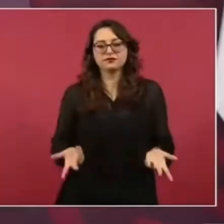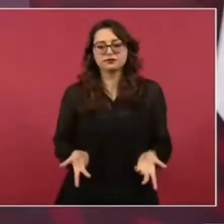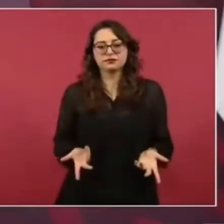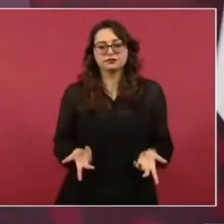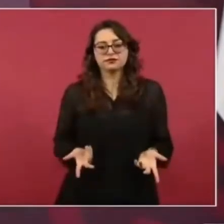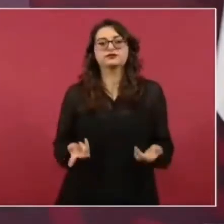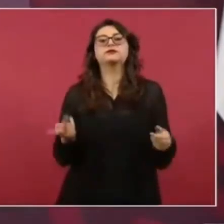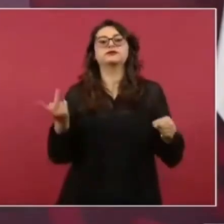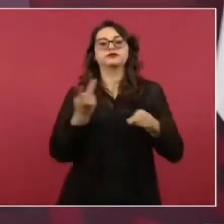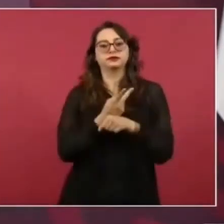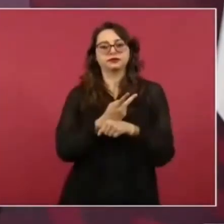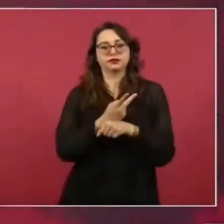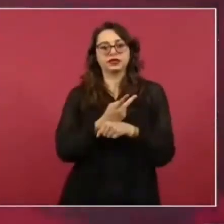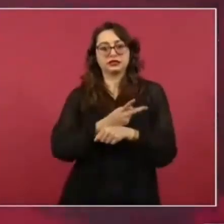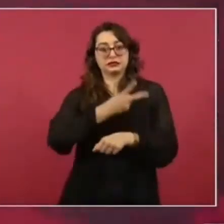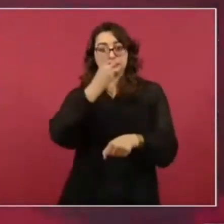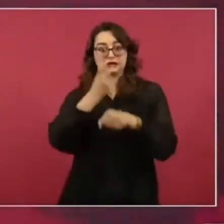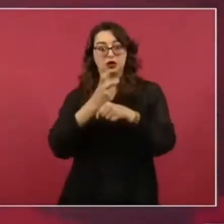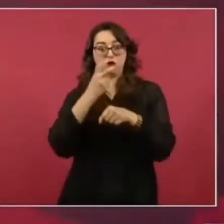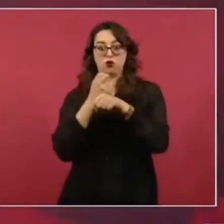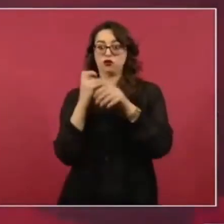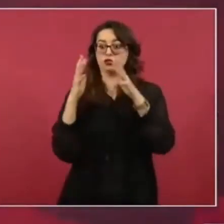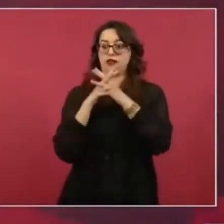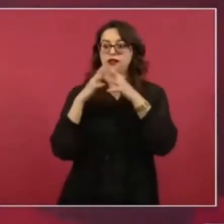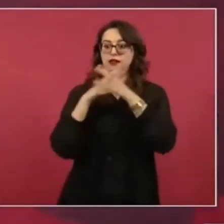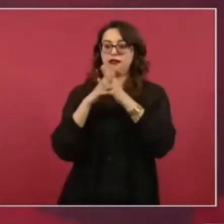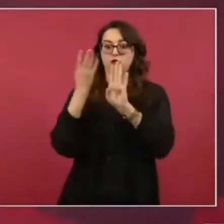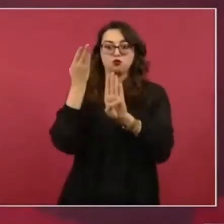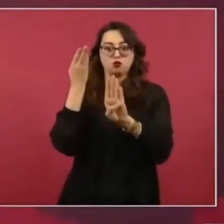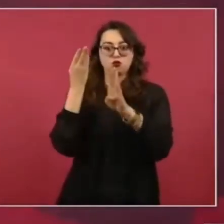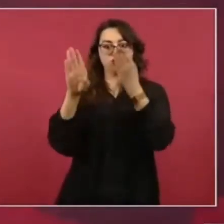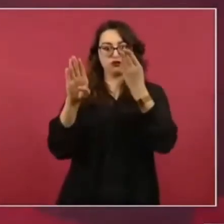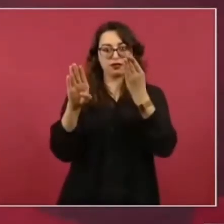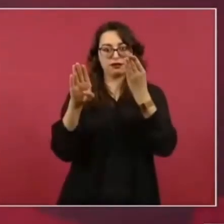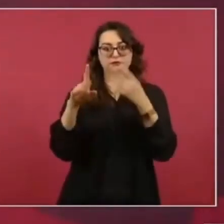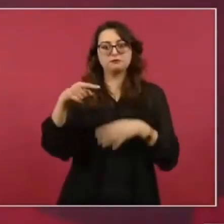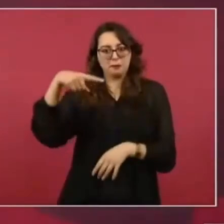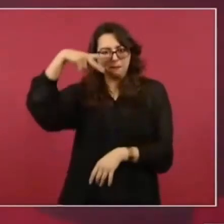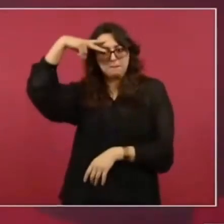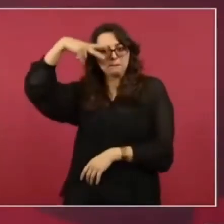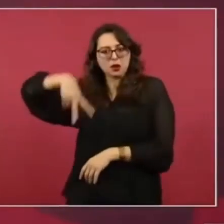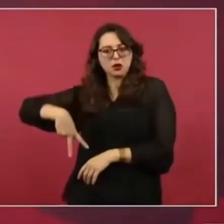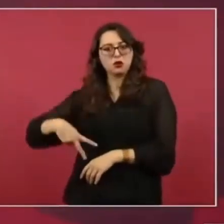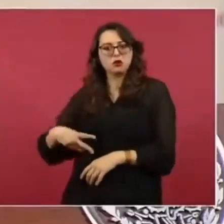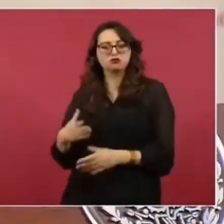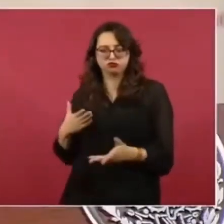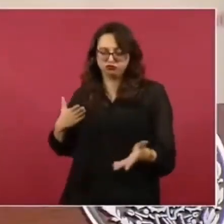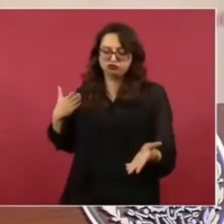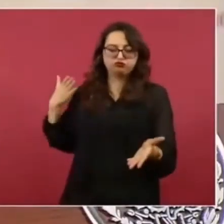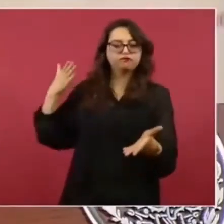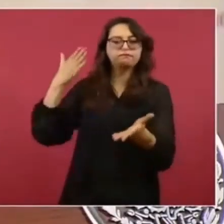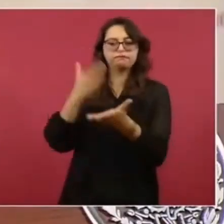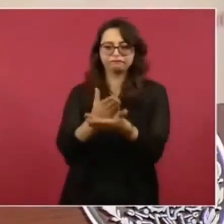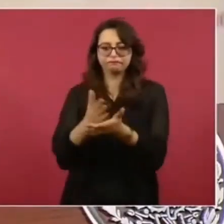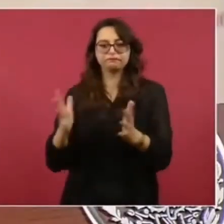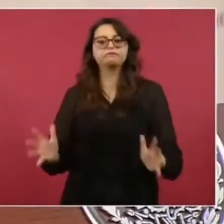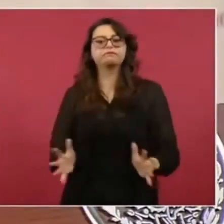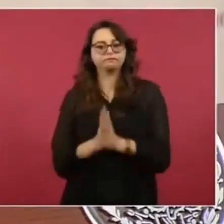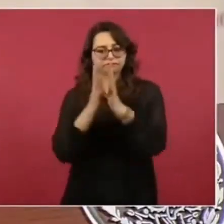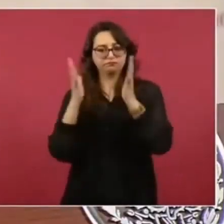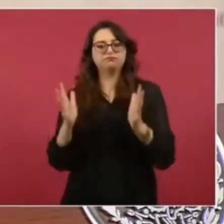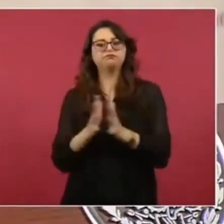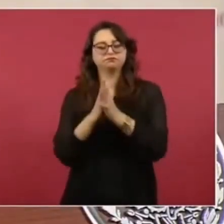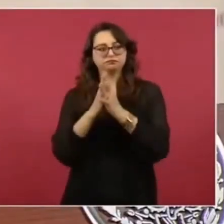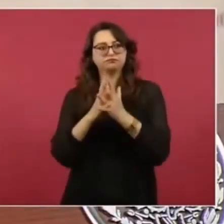hubo una alianza con Estados Unidos? ¿Por qué antes el presidente Roosevelt, cuando